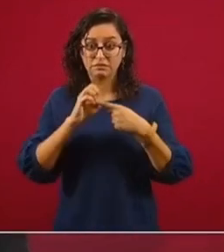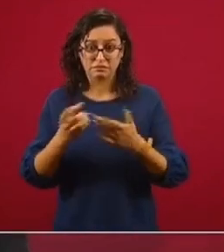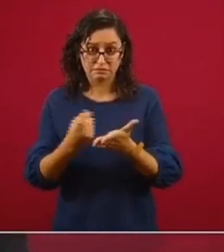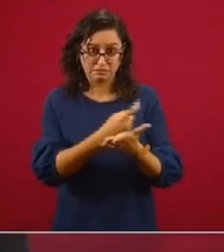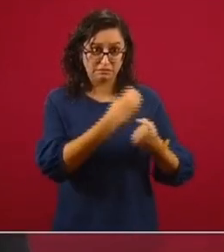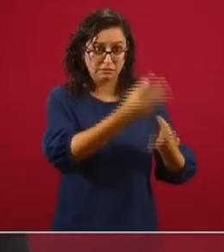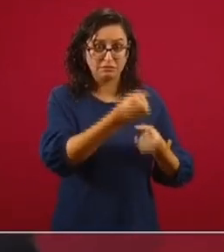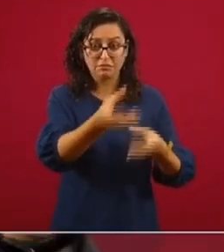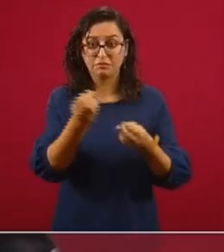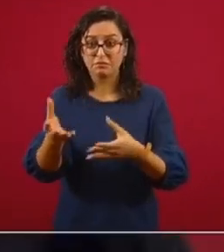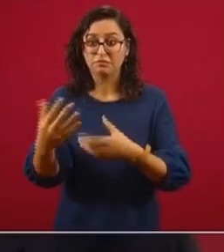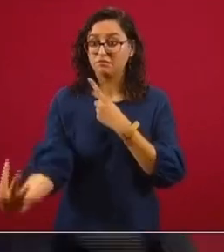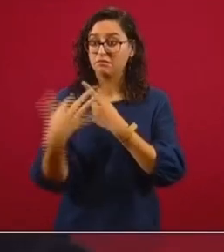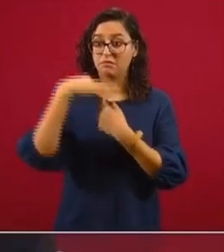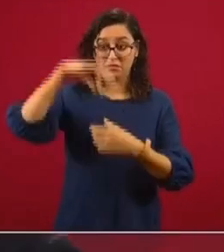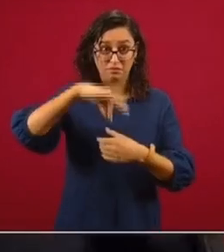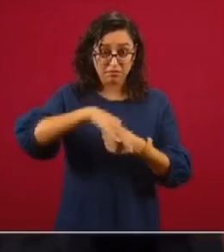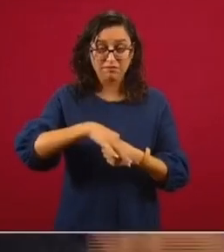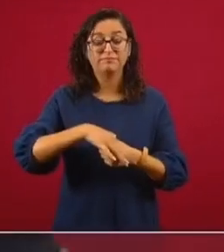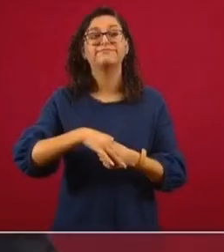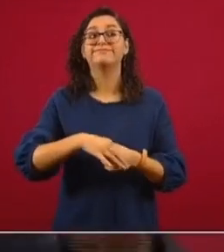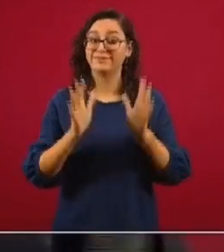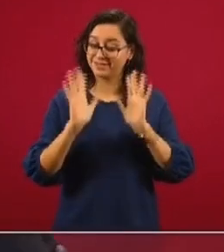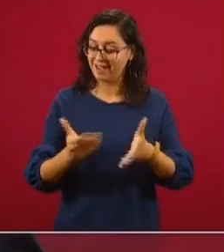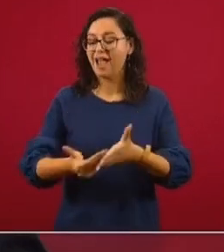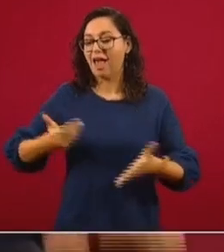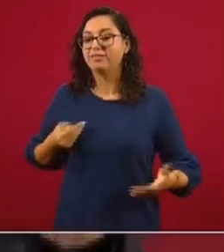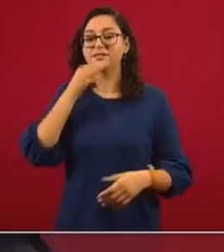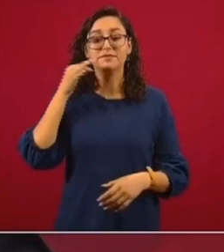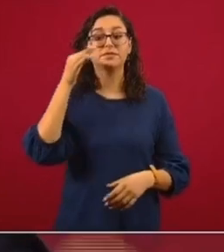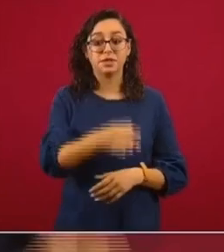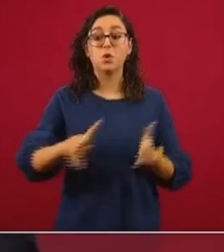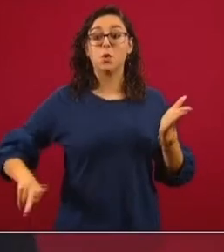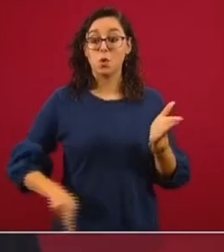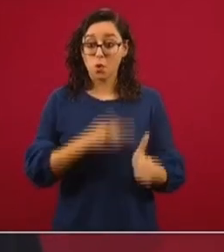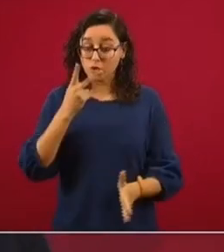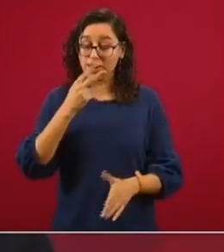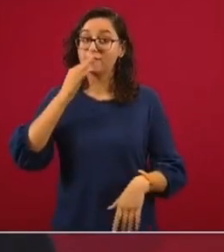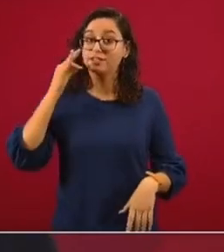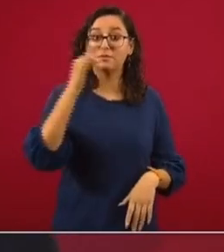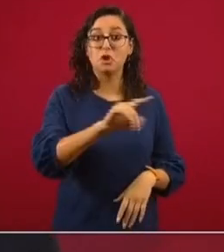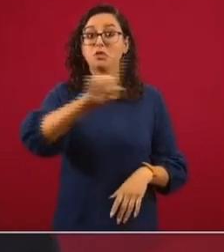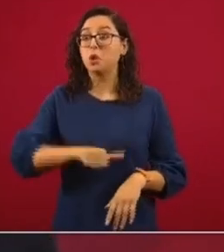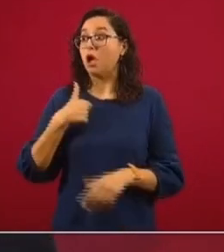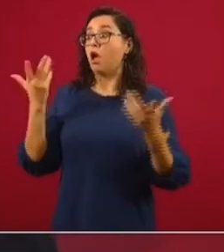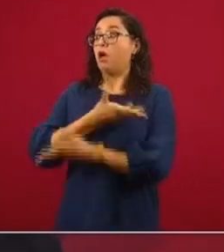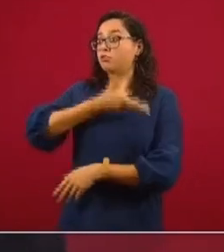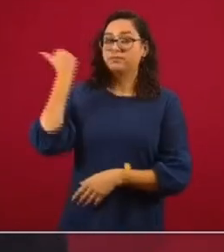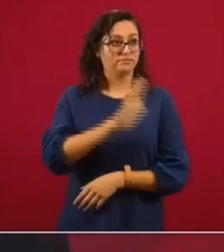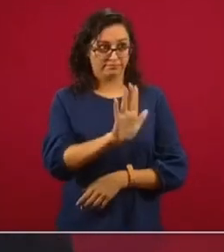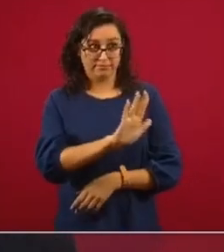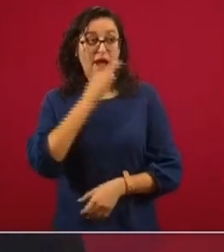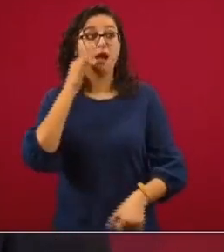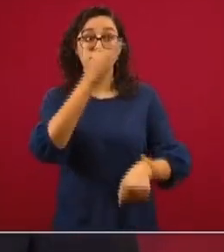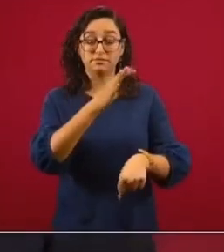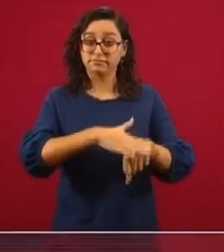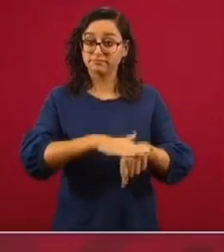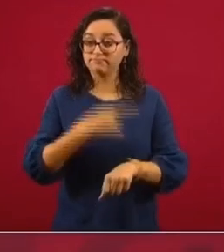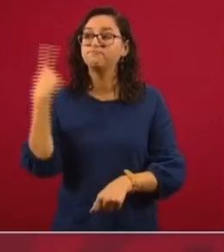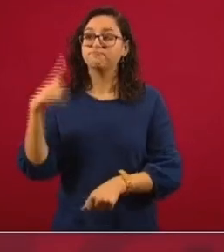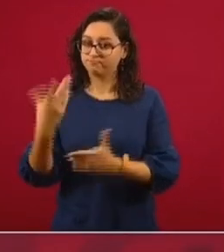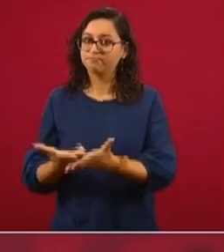Congargojo, y obtener votos, ya lo dijimos y lo repito, para que nadie se llame a engaños, lo vamos a denunciar. Y